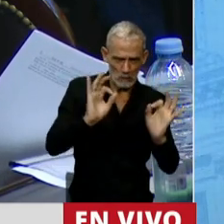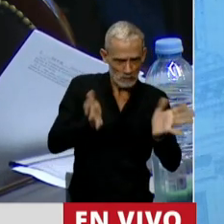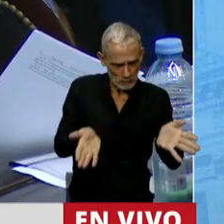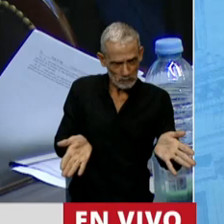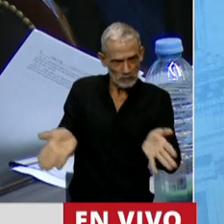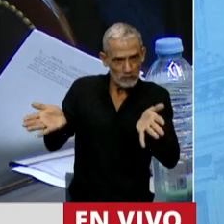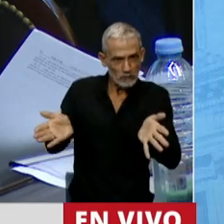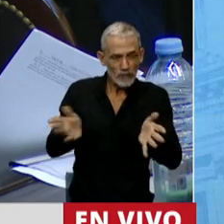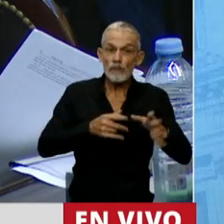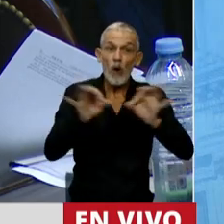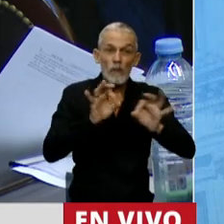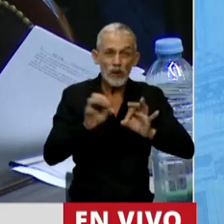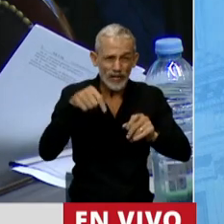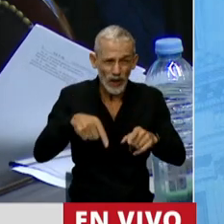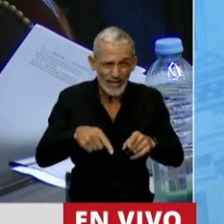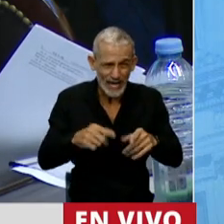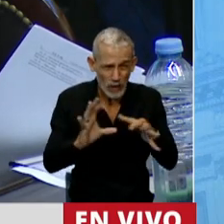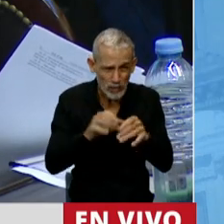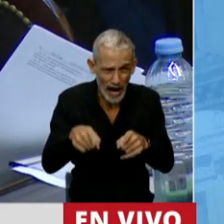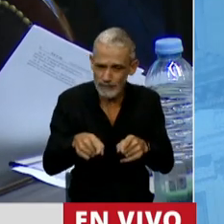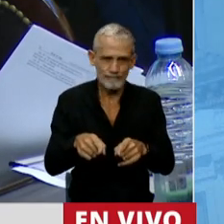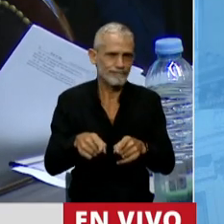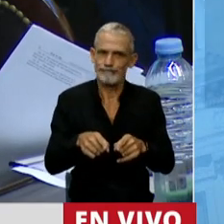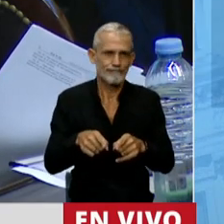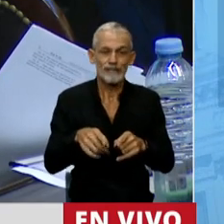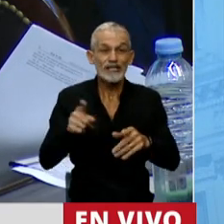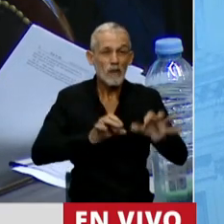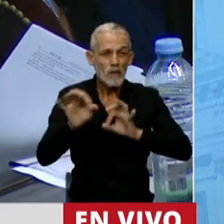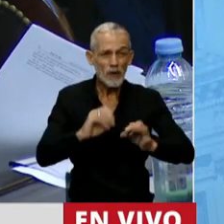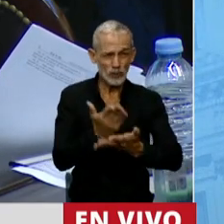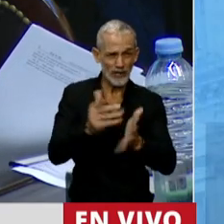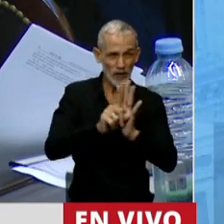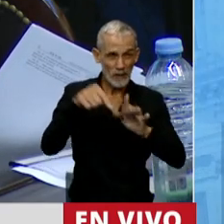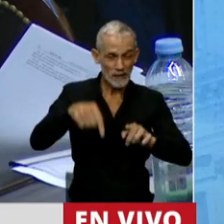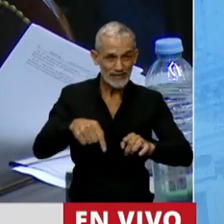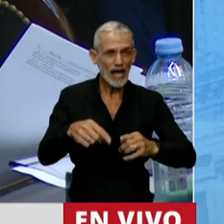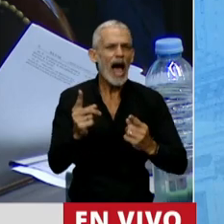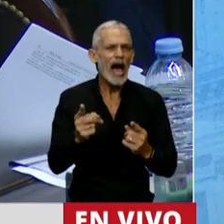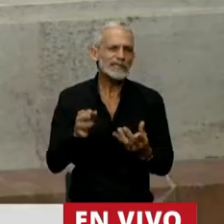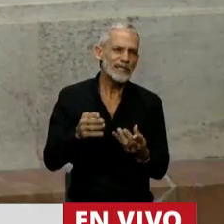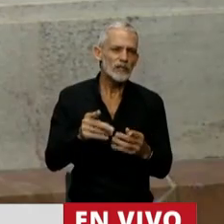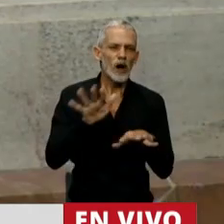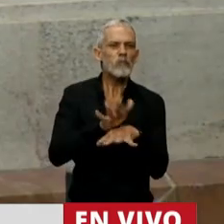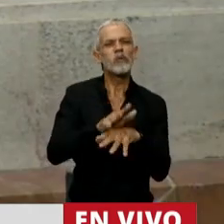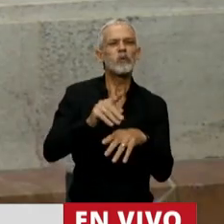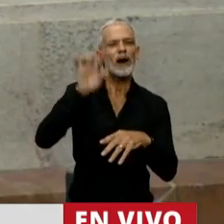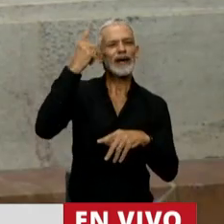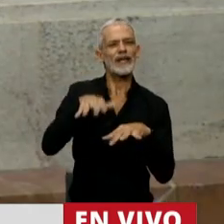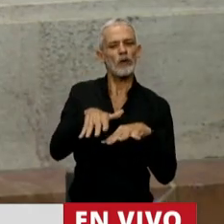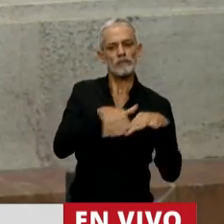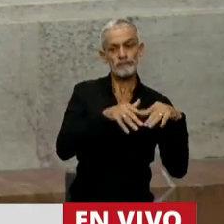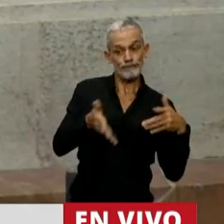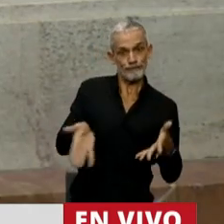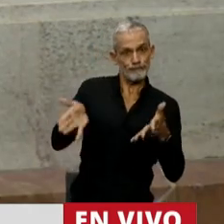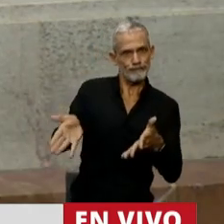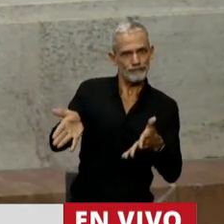proyecto no tiene nada que ver con eso. Este proyecto no es una retirada del Estado para dar más